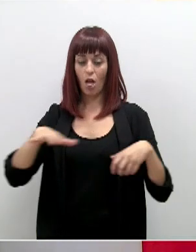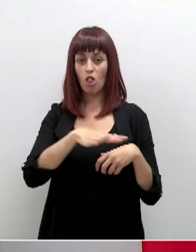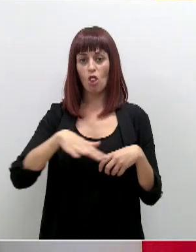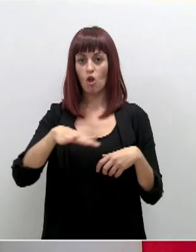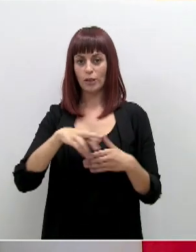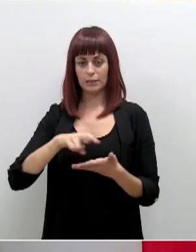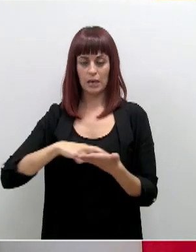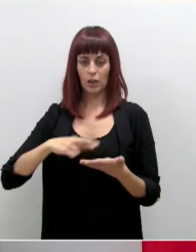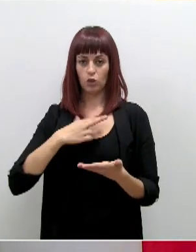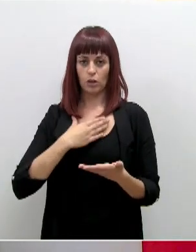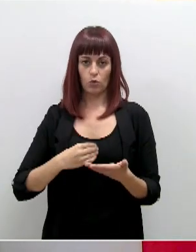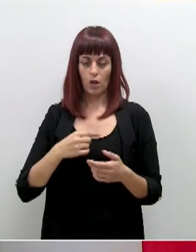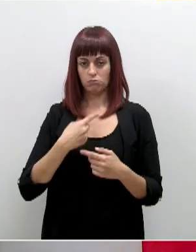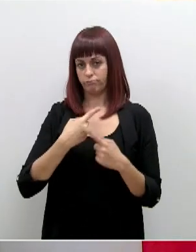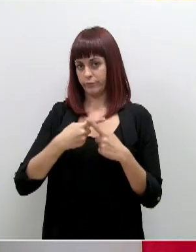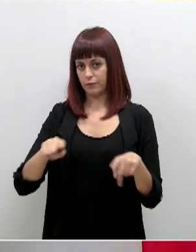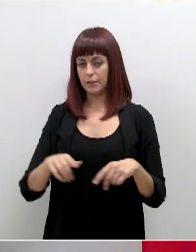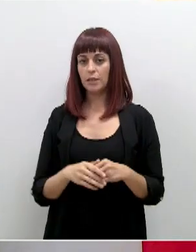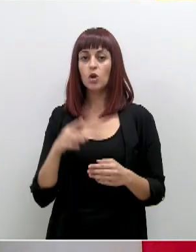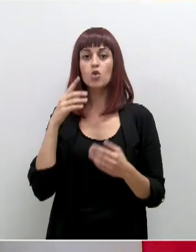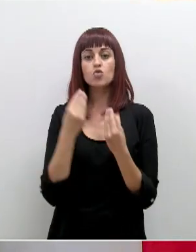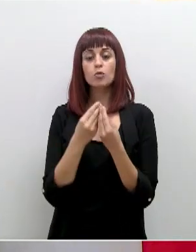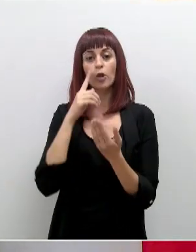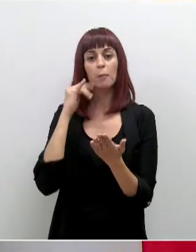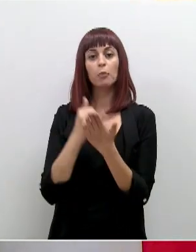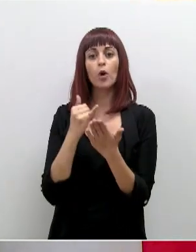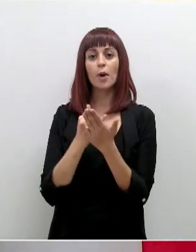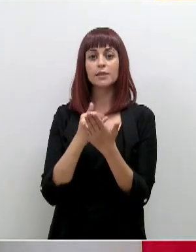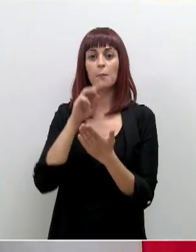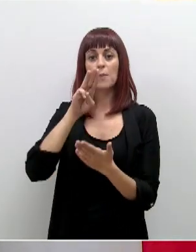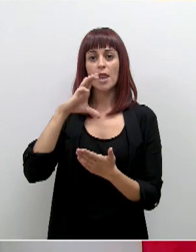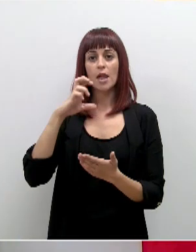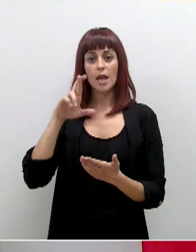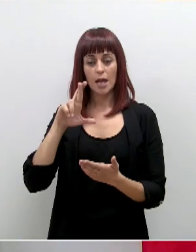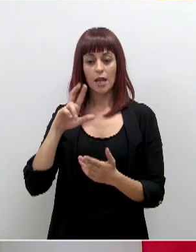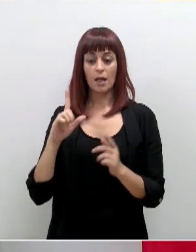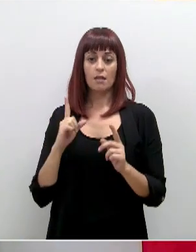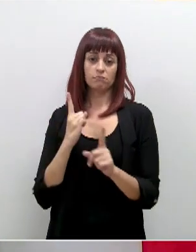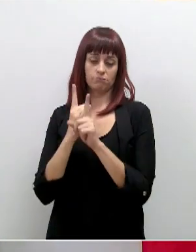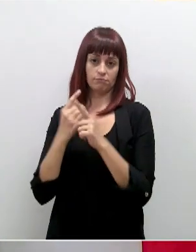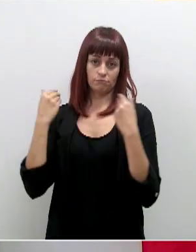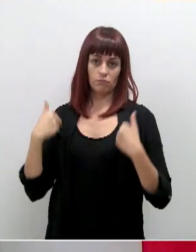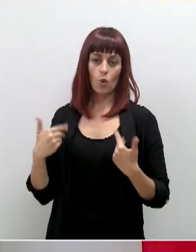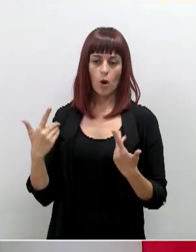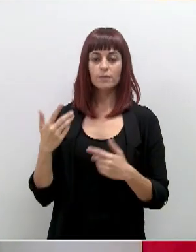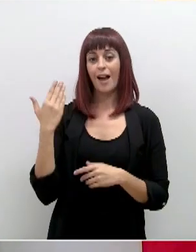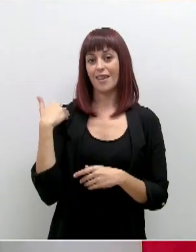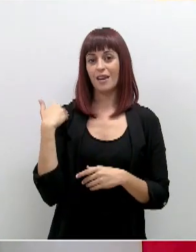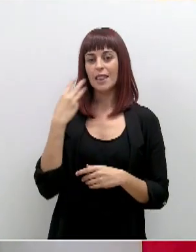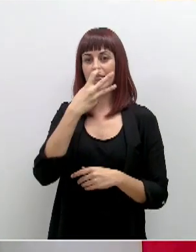municipios de la región. El número de pruebas PCR y de antígenos realizadas hasta el día de ayer era de